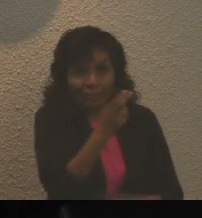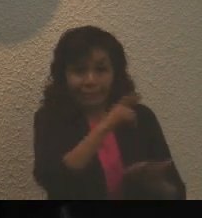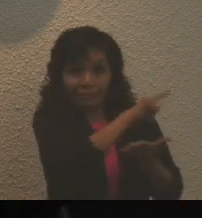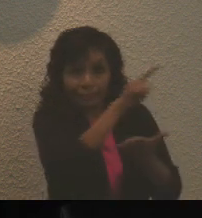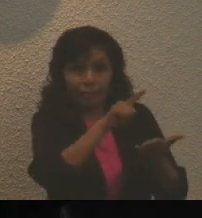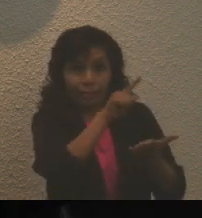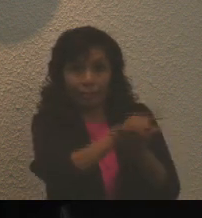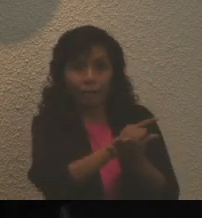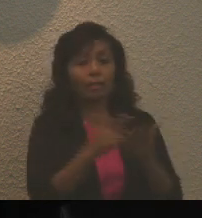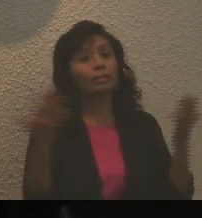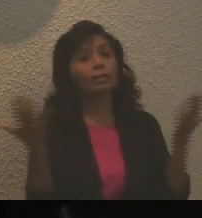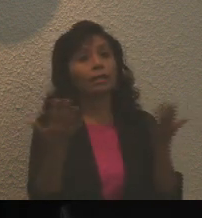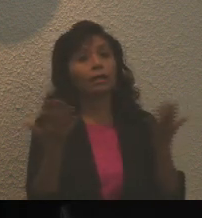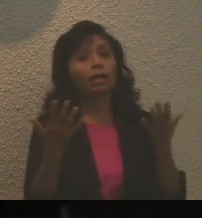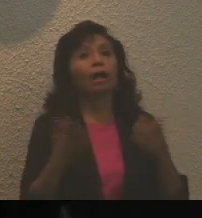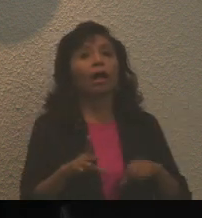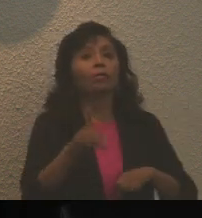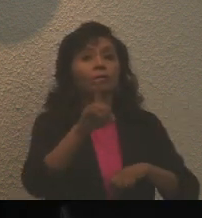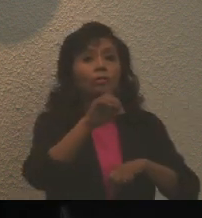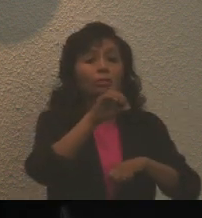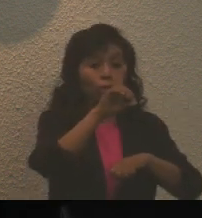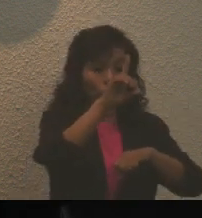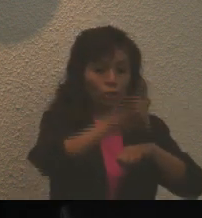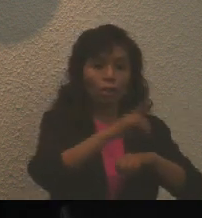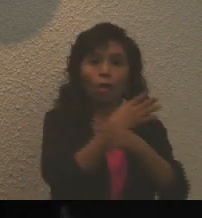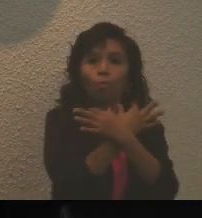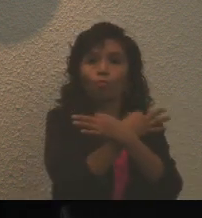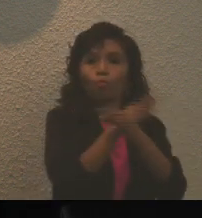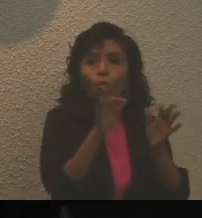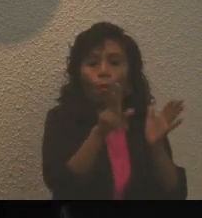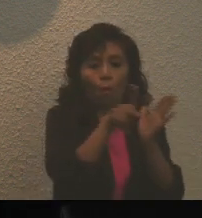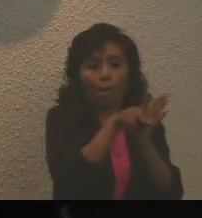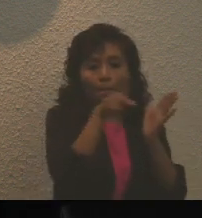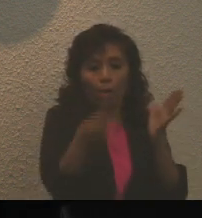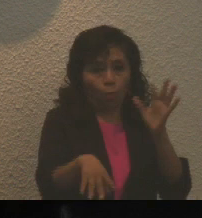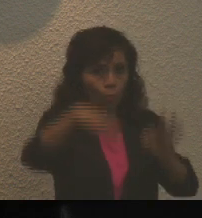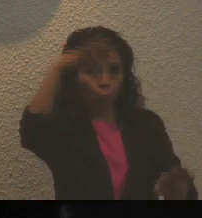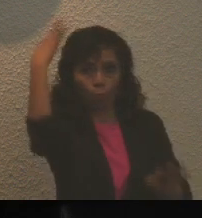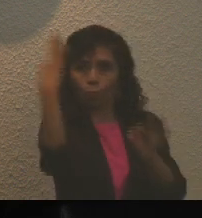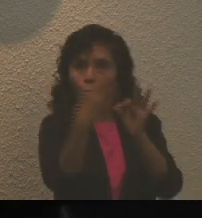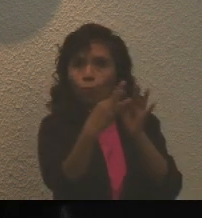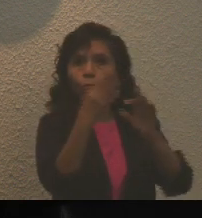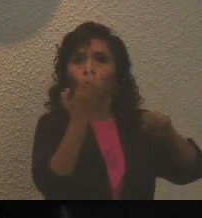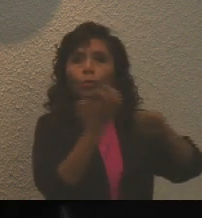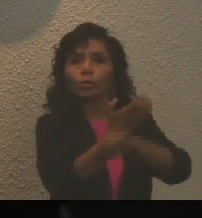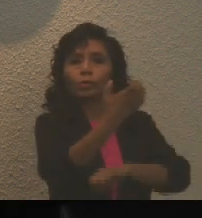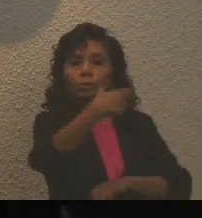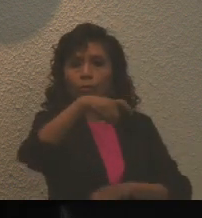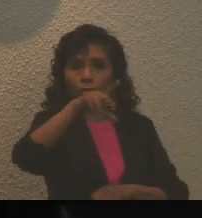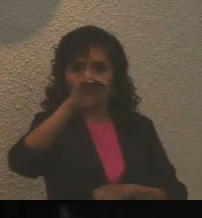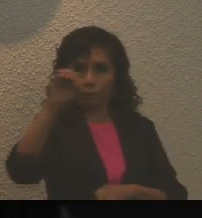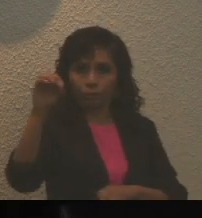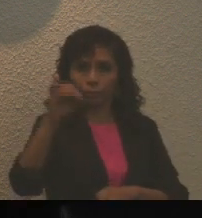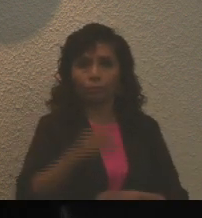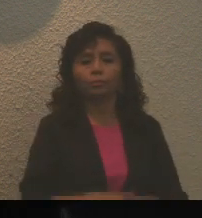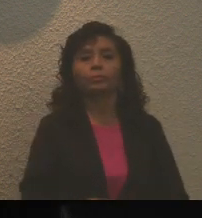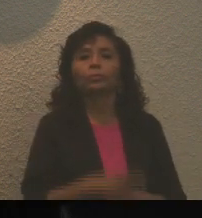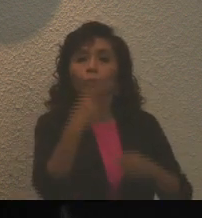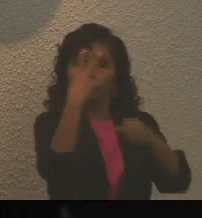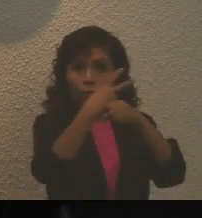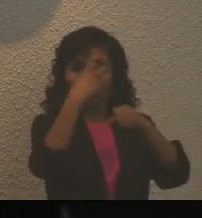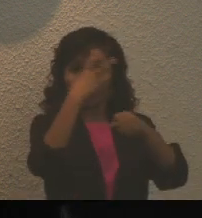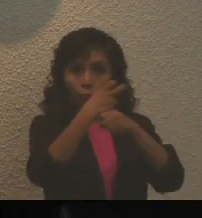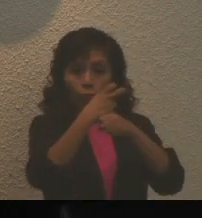entrará en vigor el día de su publicación en el periódico oficial del Estado de Quintana Roo. Segundo,